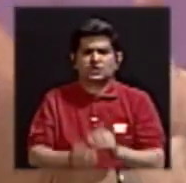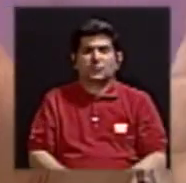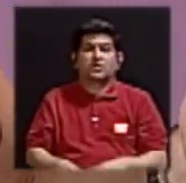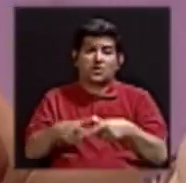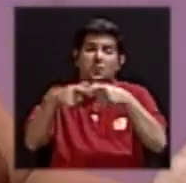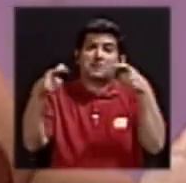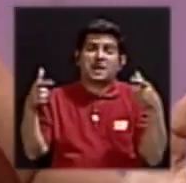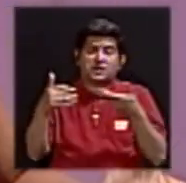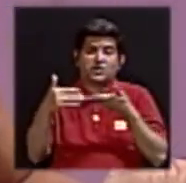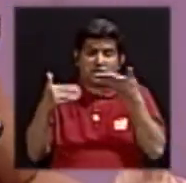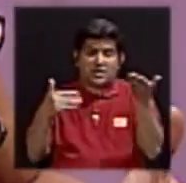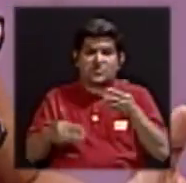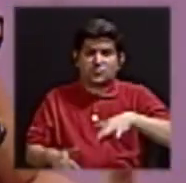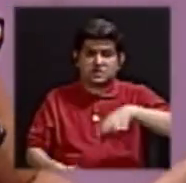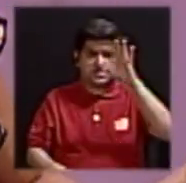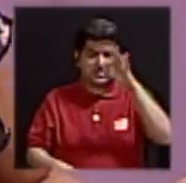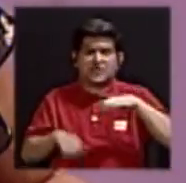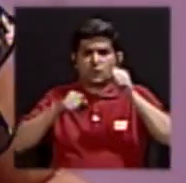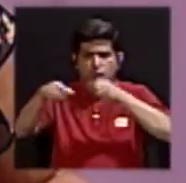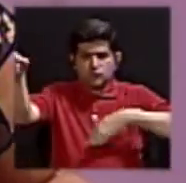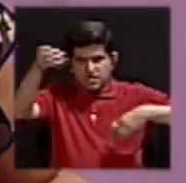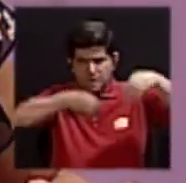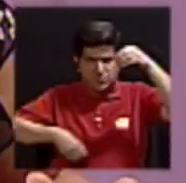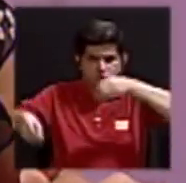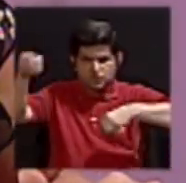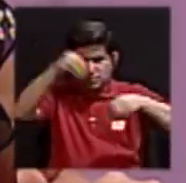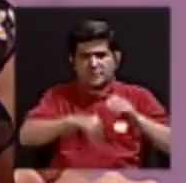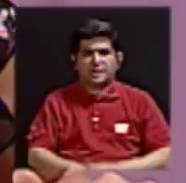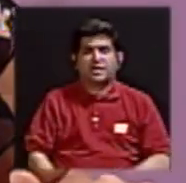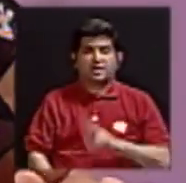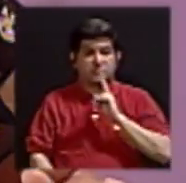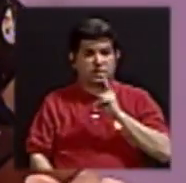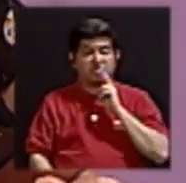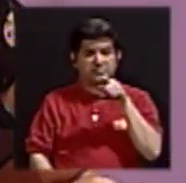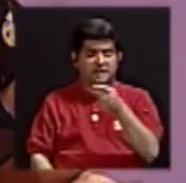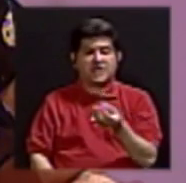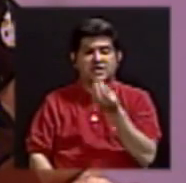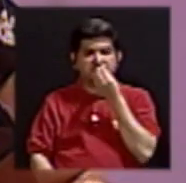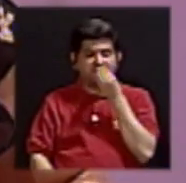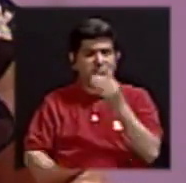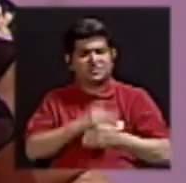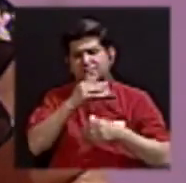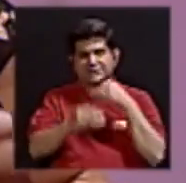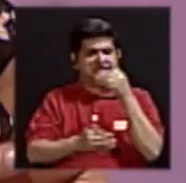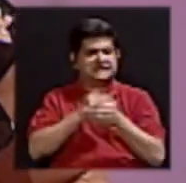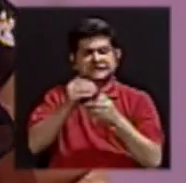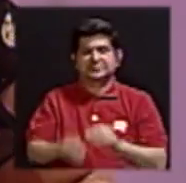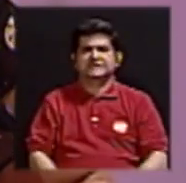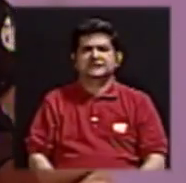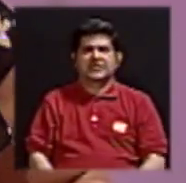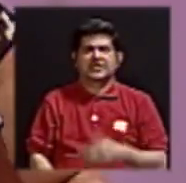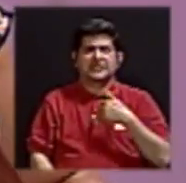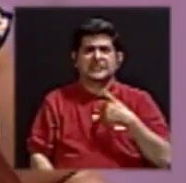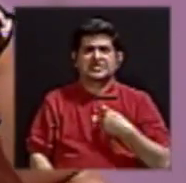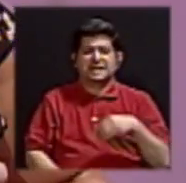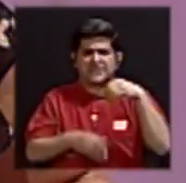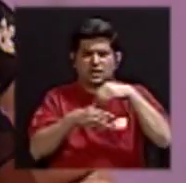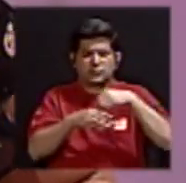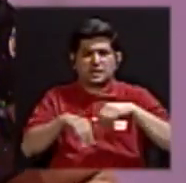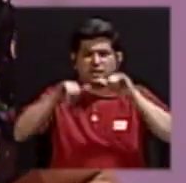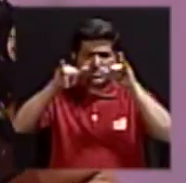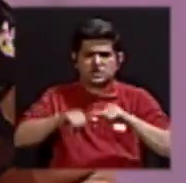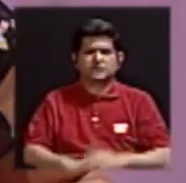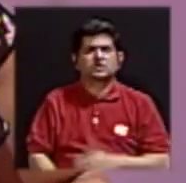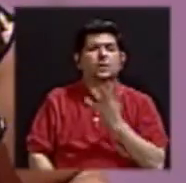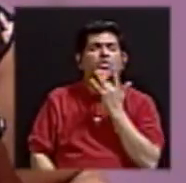sea, la mayoría de las cosas que encontramos en un supermercado, la realidad es que son alimentos procesados, que vienen con preservantes, que vienen con